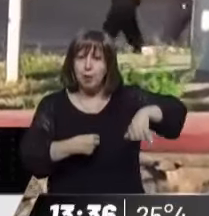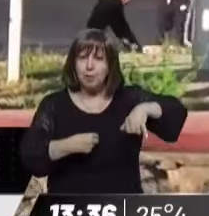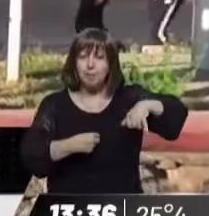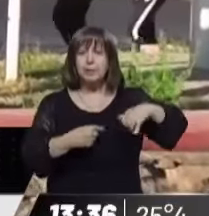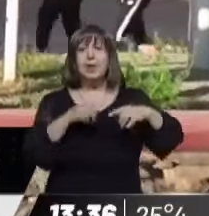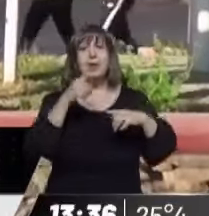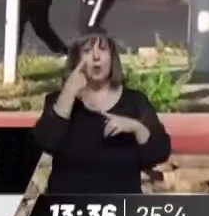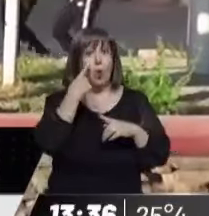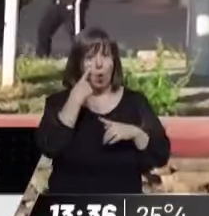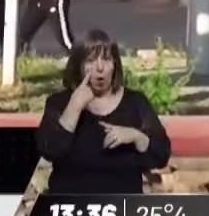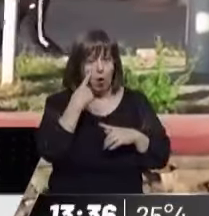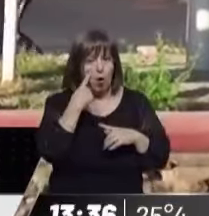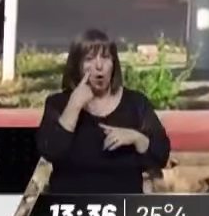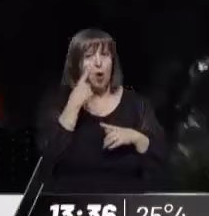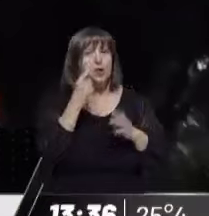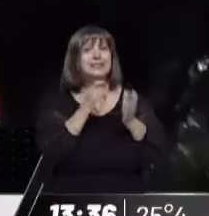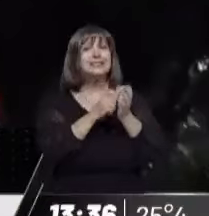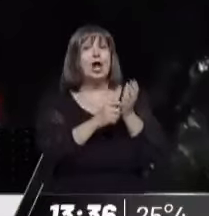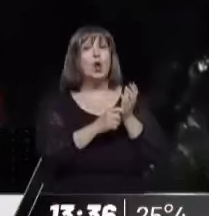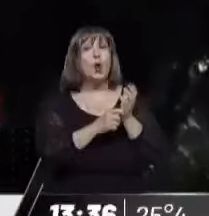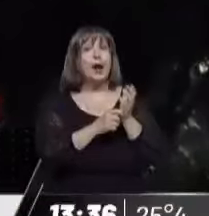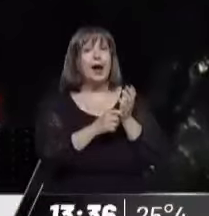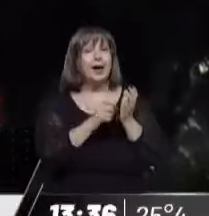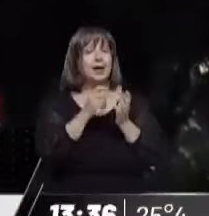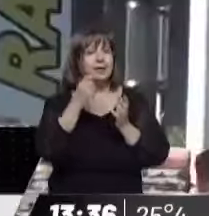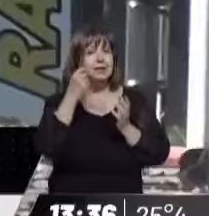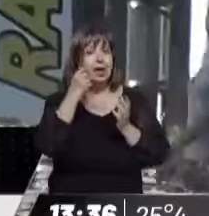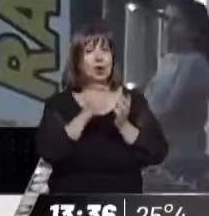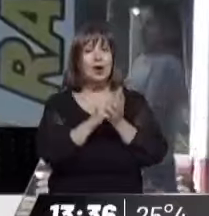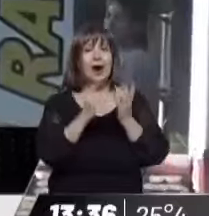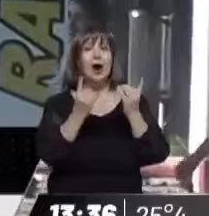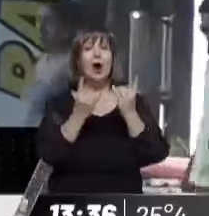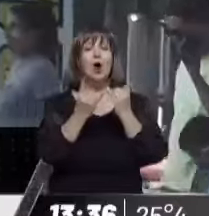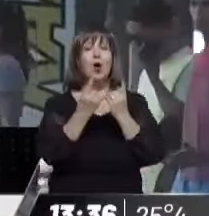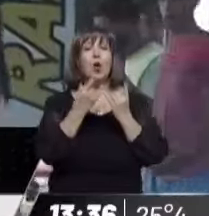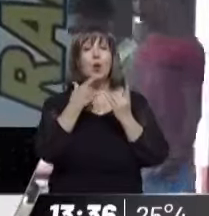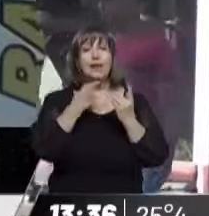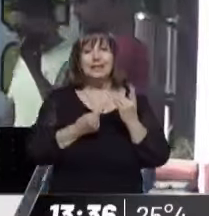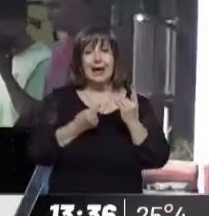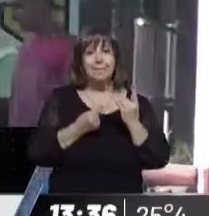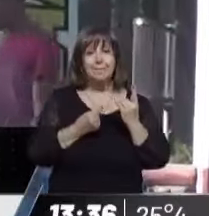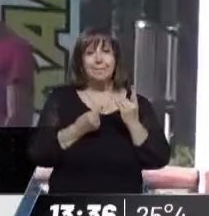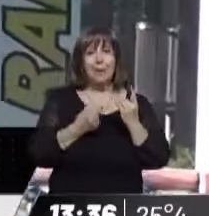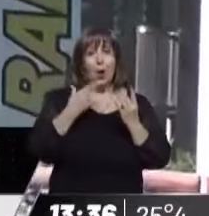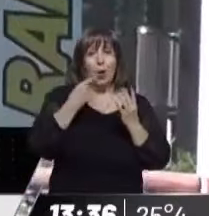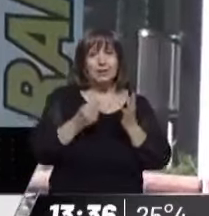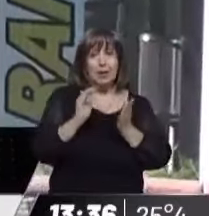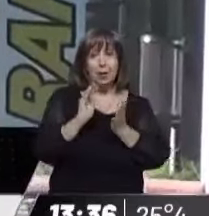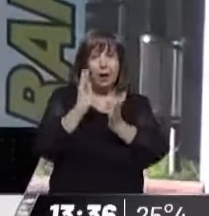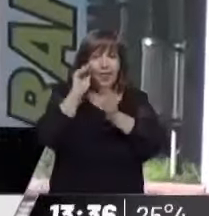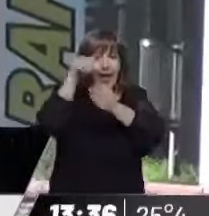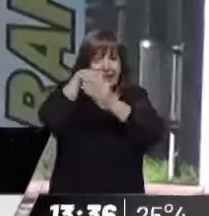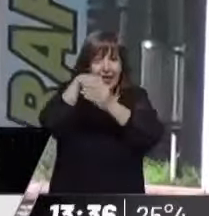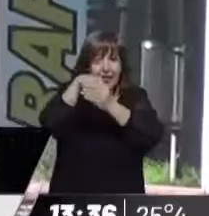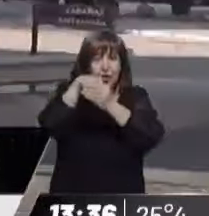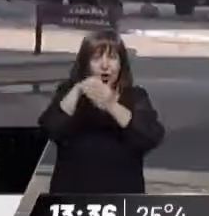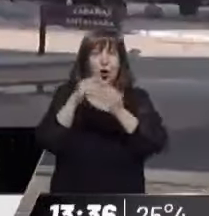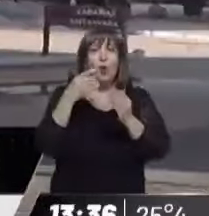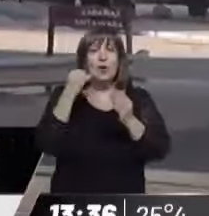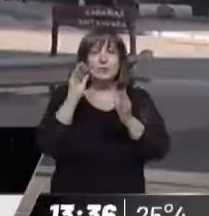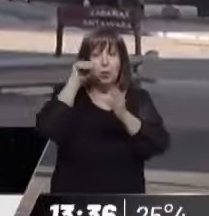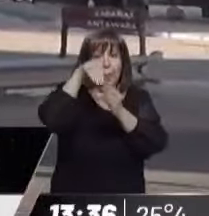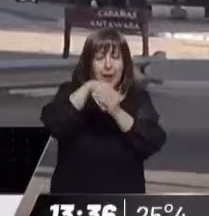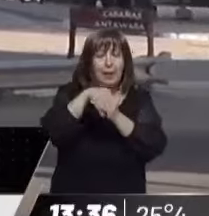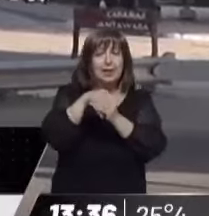celular, ellos tienen acceso al WhatsApp de nosotros y por lo tanto pueden hackear las cuentas de WhatsApp y pedir préstamo en nombre nuestro,